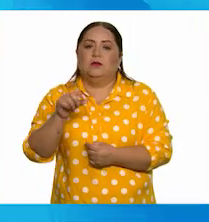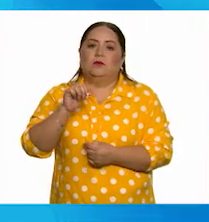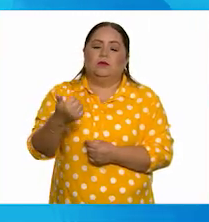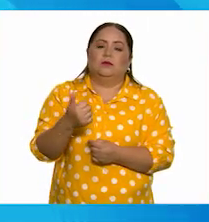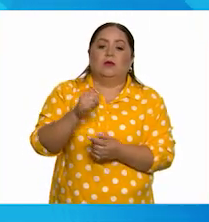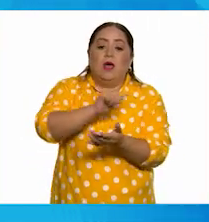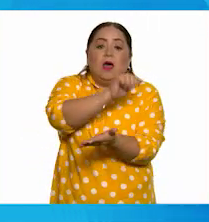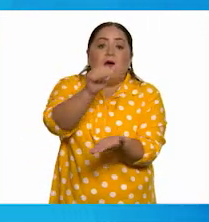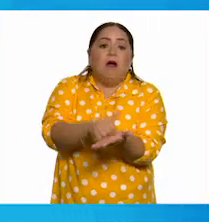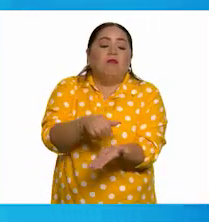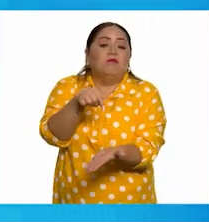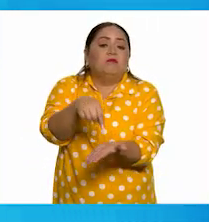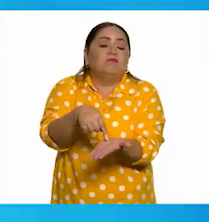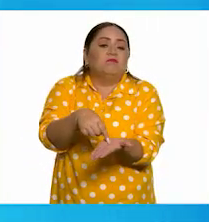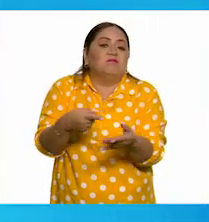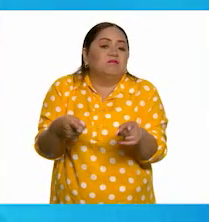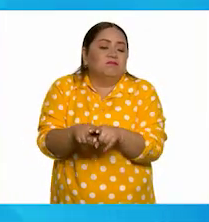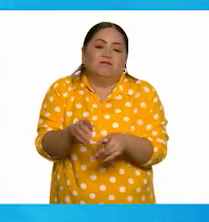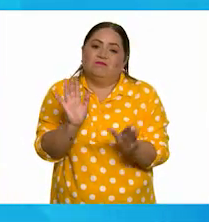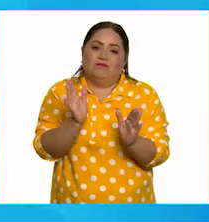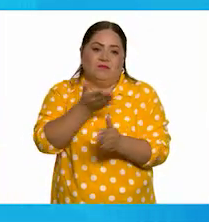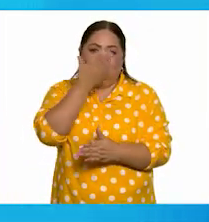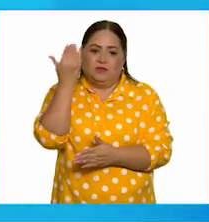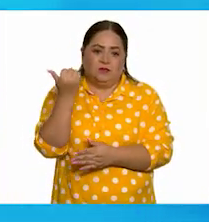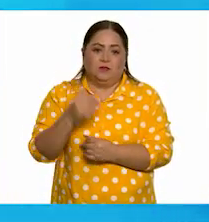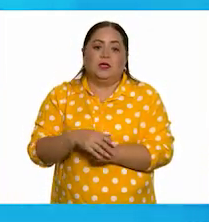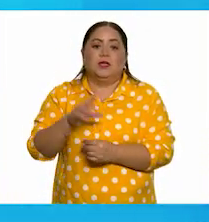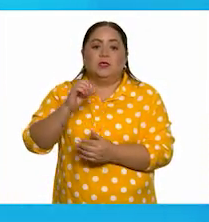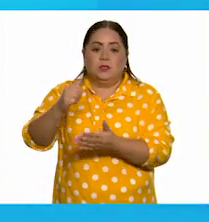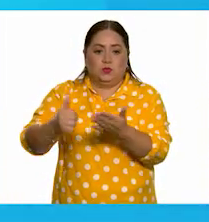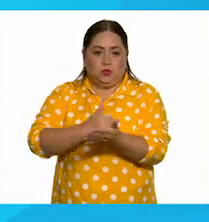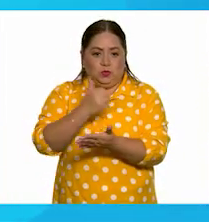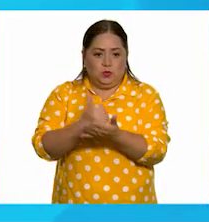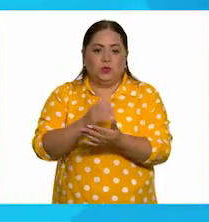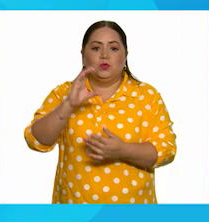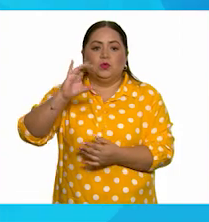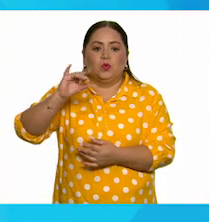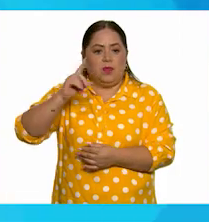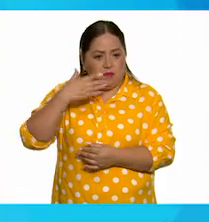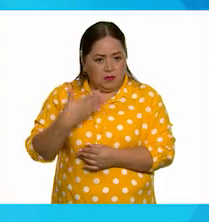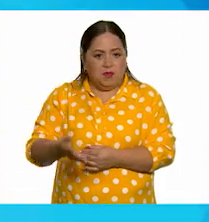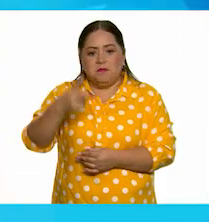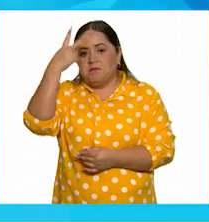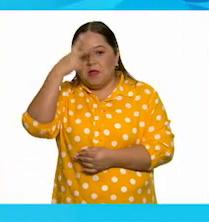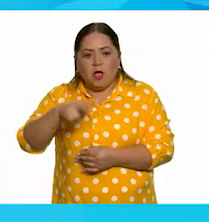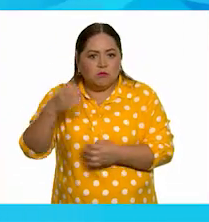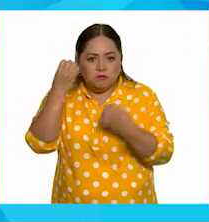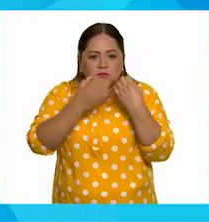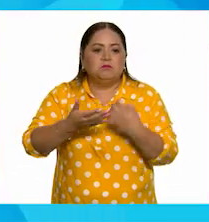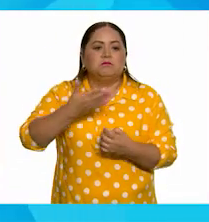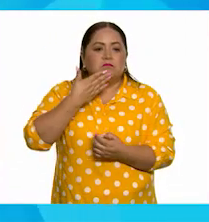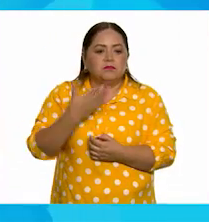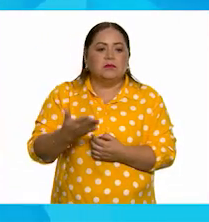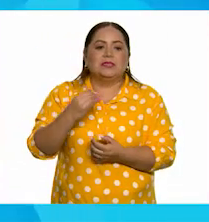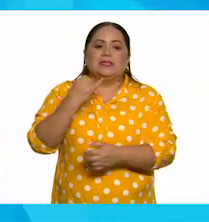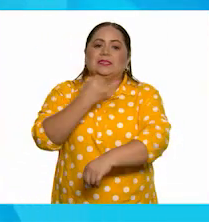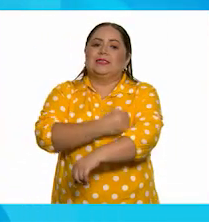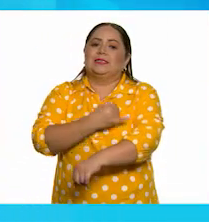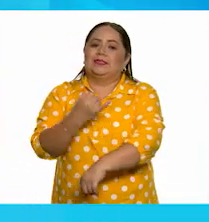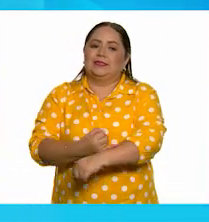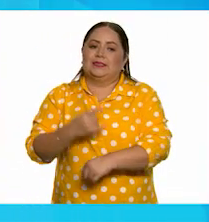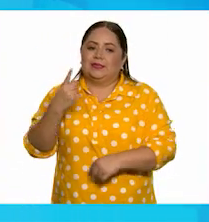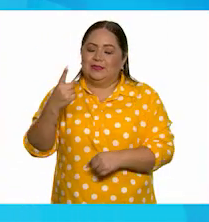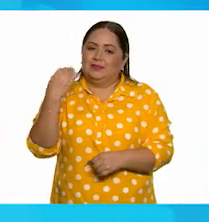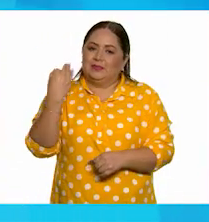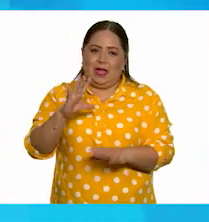de su acta de nacimiento, cómo venga. Pero ahí ya nos corrigió ciudad, ya lo escribió como debe de ser, México también, Iztapalapa,